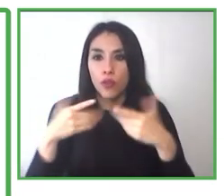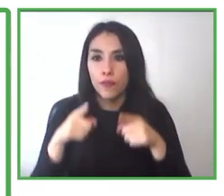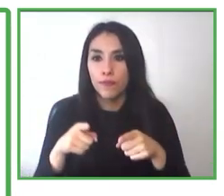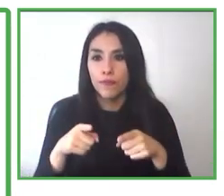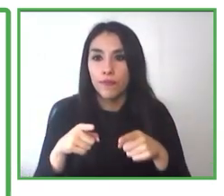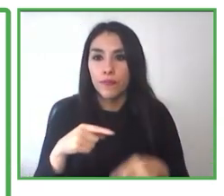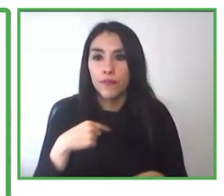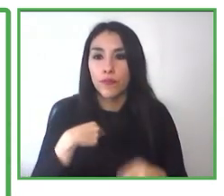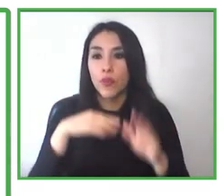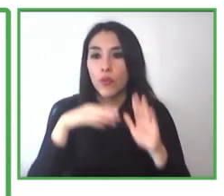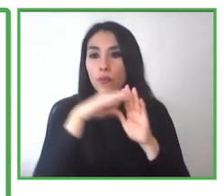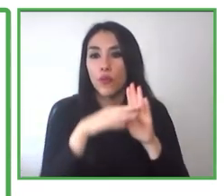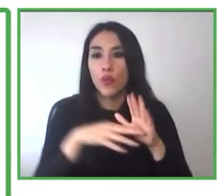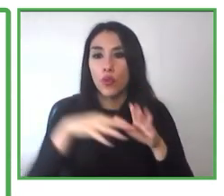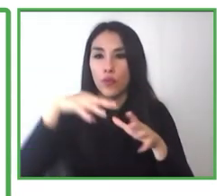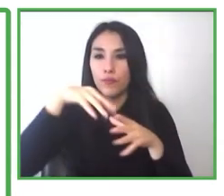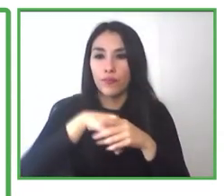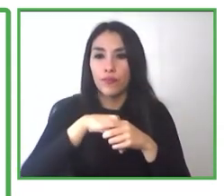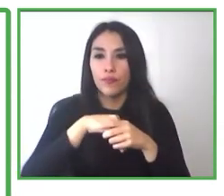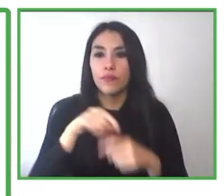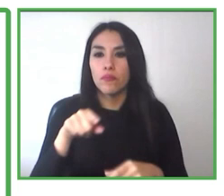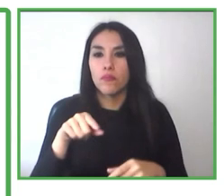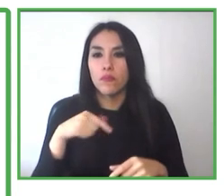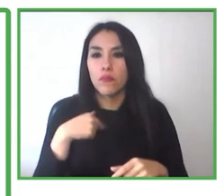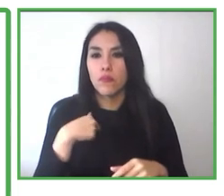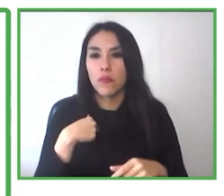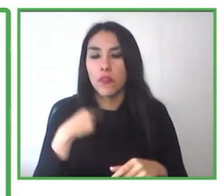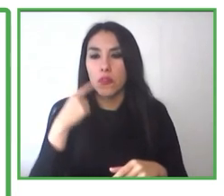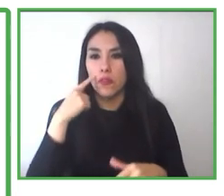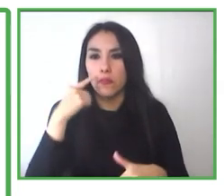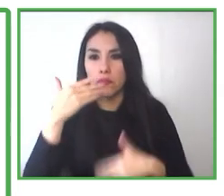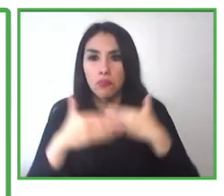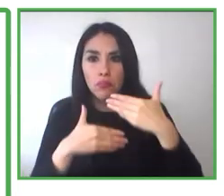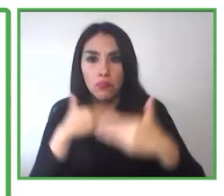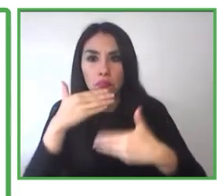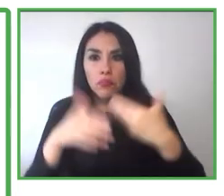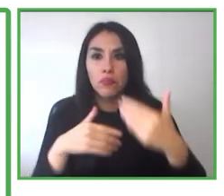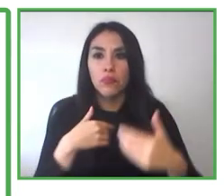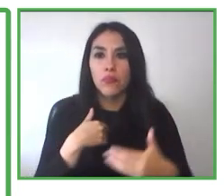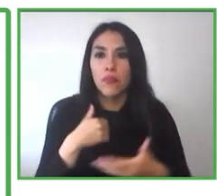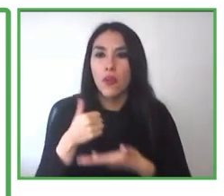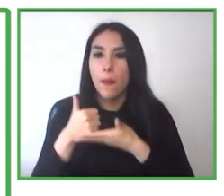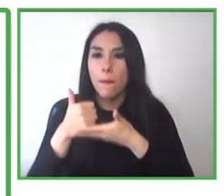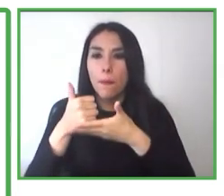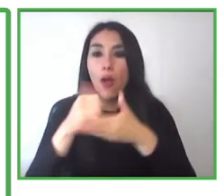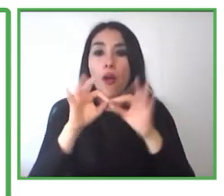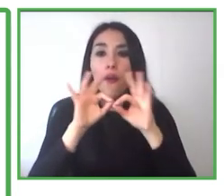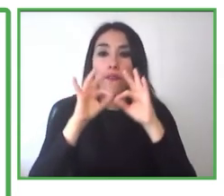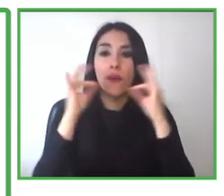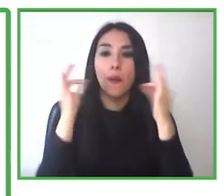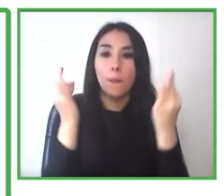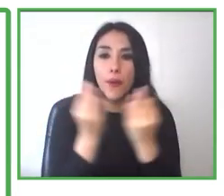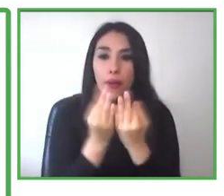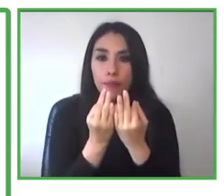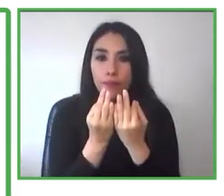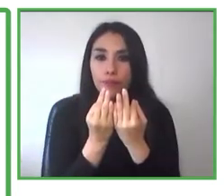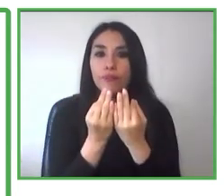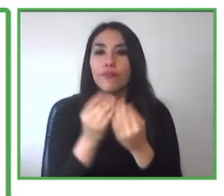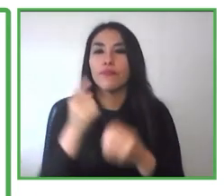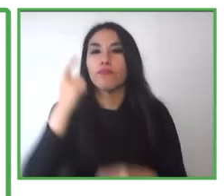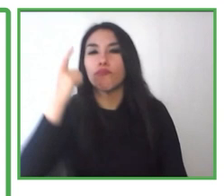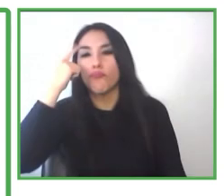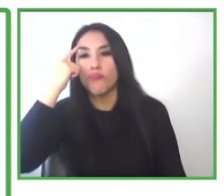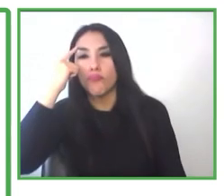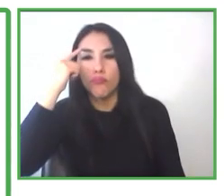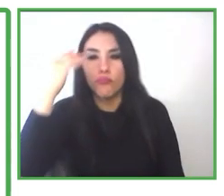soy más independiente, ayudo a mi familia con dinero, y estoy pensando en buscar otro trabajo. Pablo